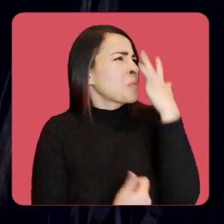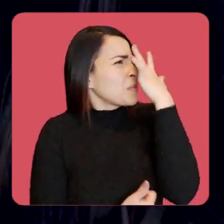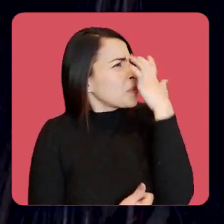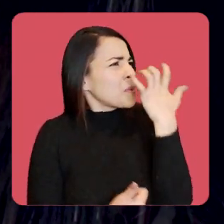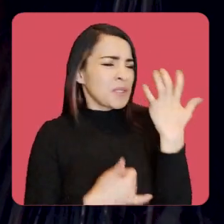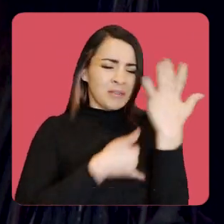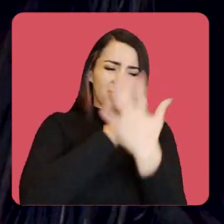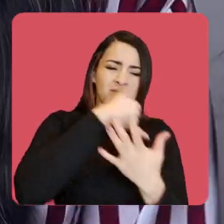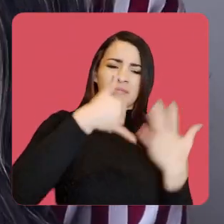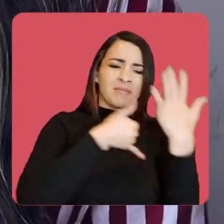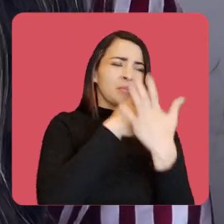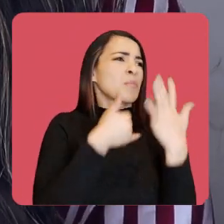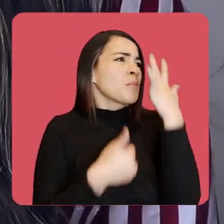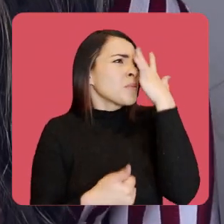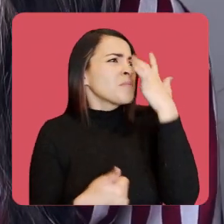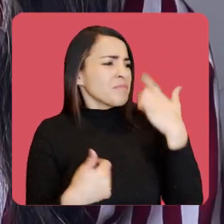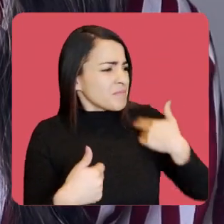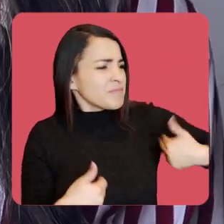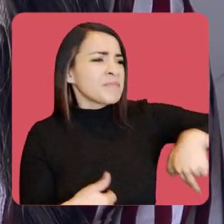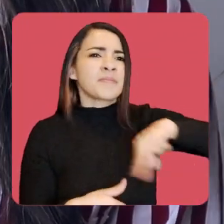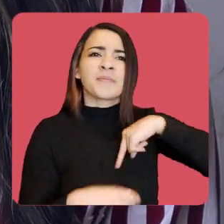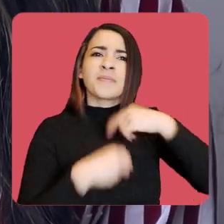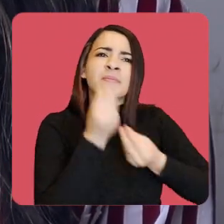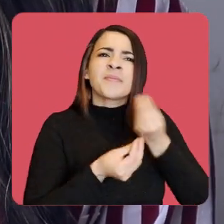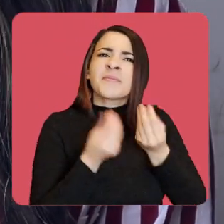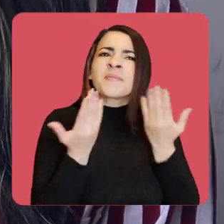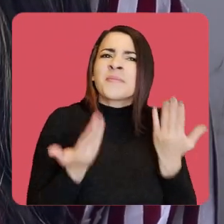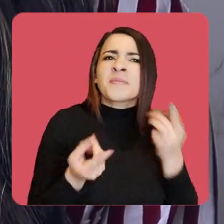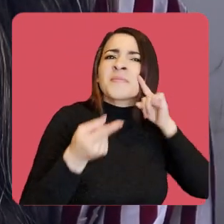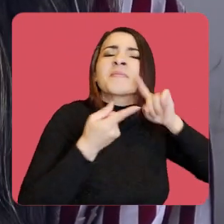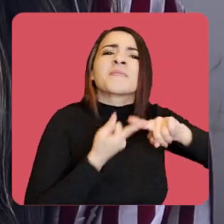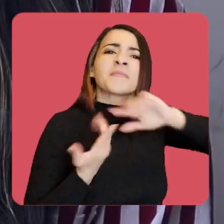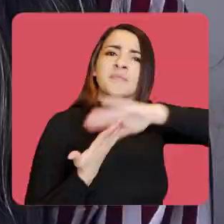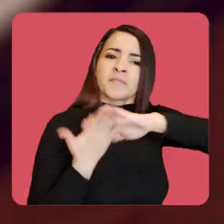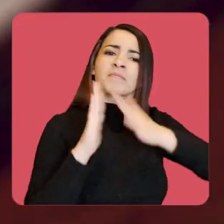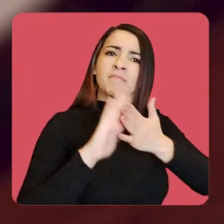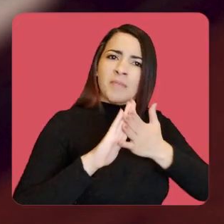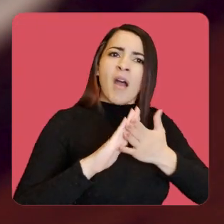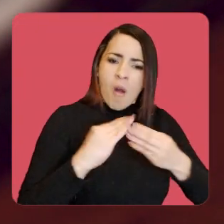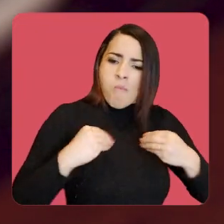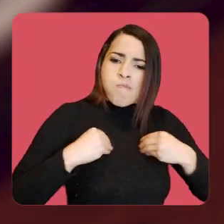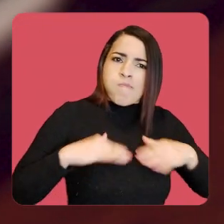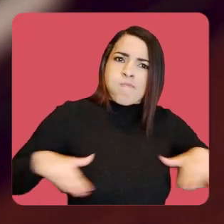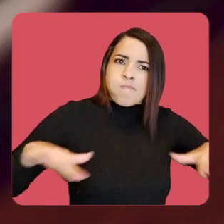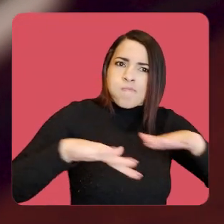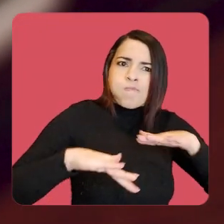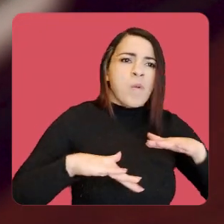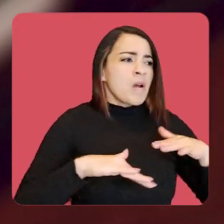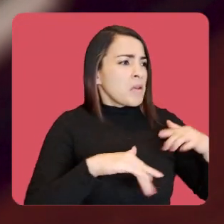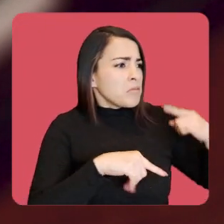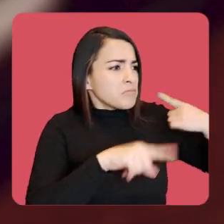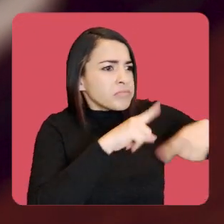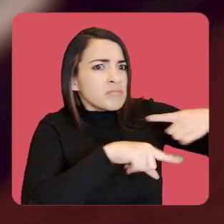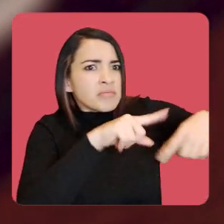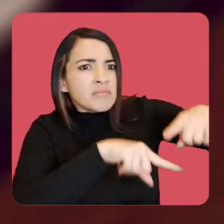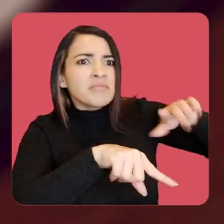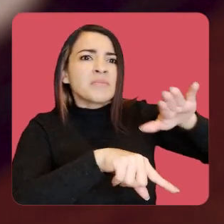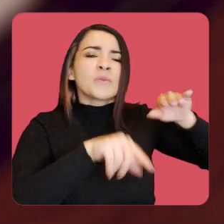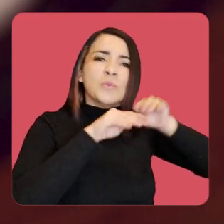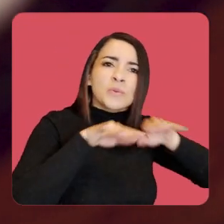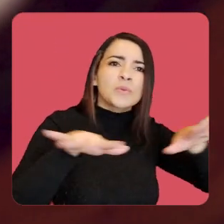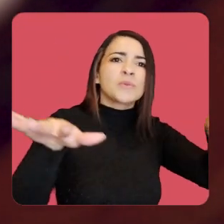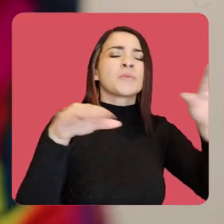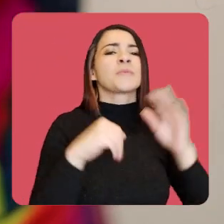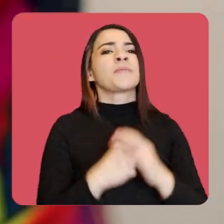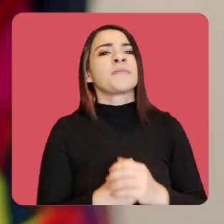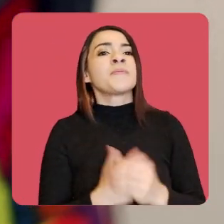está pasando esto, nosotros qué podemos hacer para construir la paz en nuestro territorio y también nosotros continuar ese legado pues de ellos, hoy